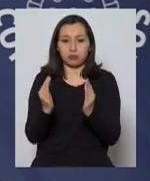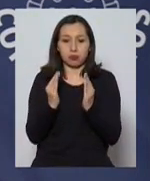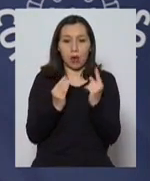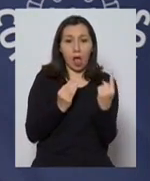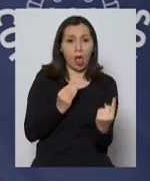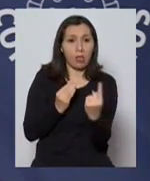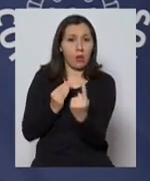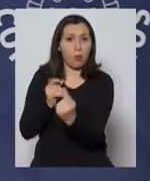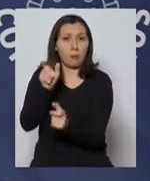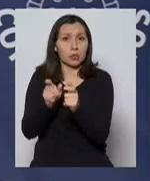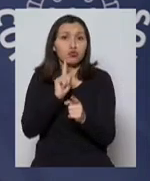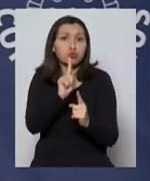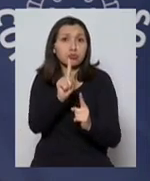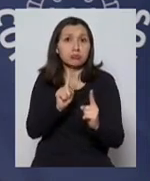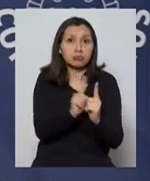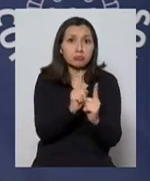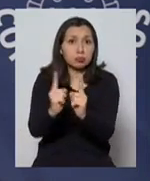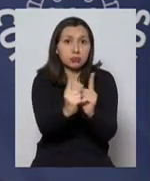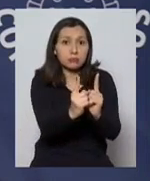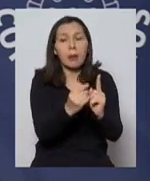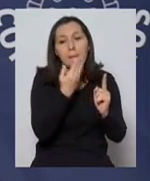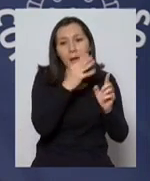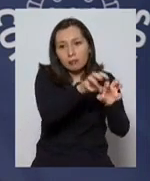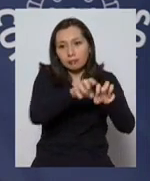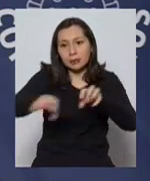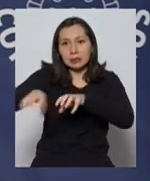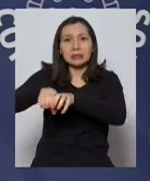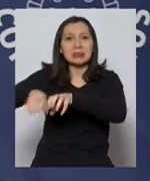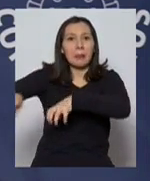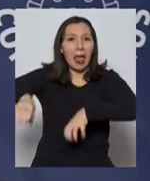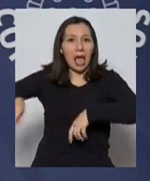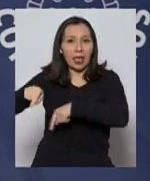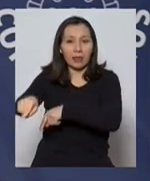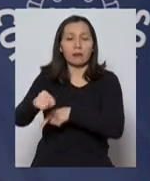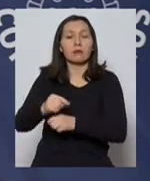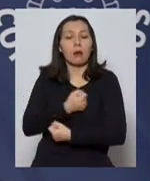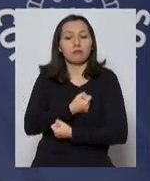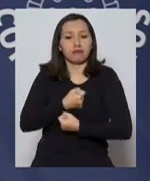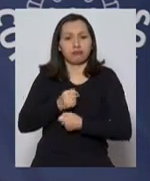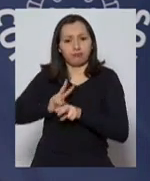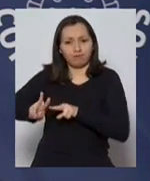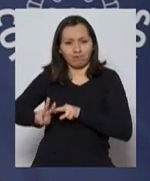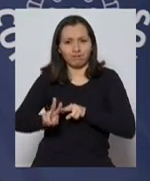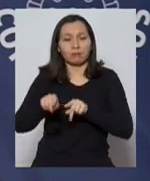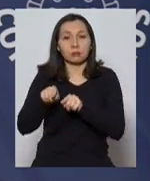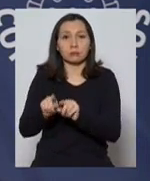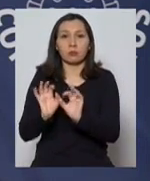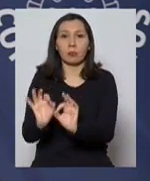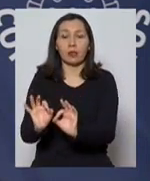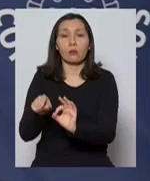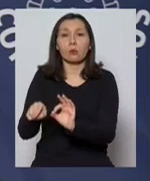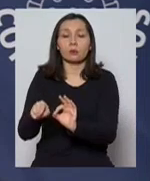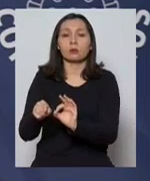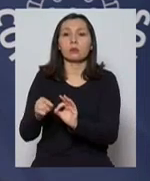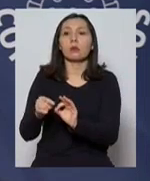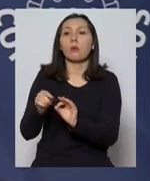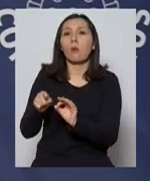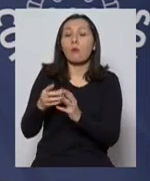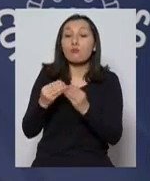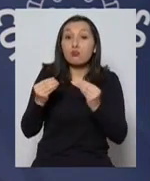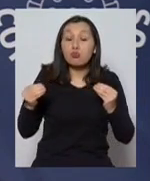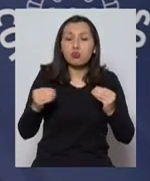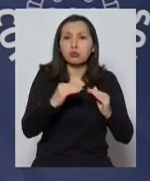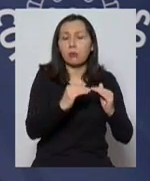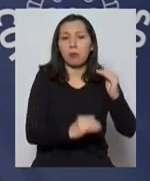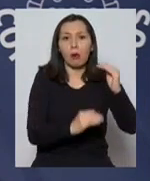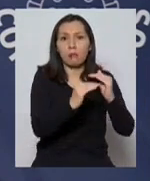los casos y sus contactos, que como se sabe, hemos venido fortaleciendo precisamente por estos niveles de